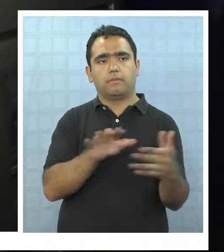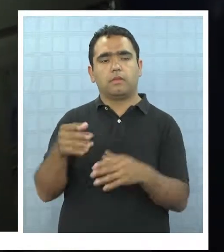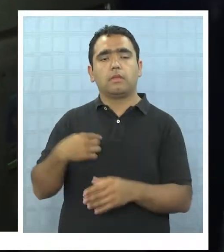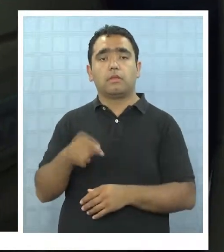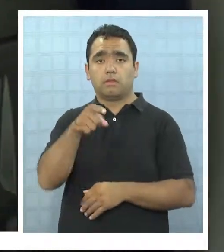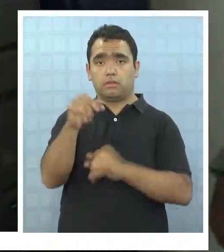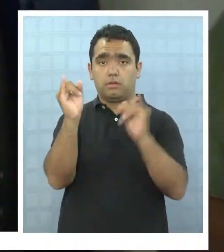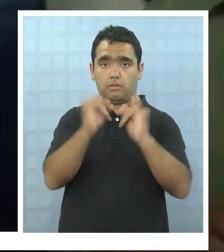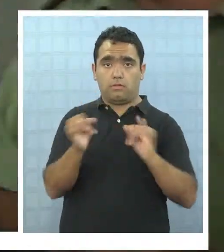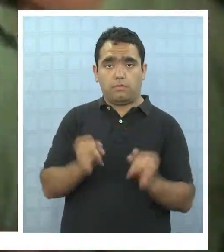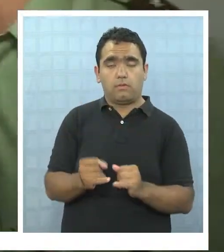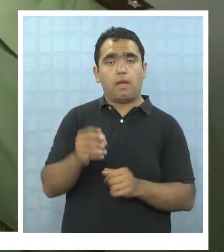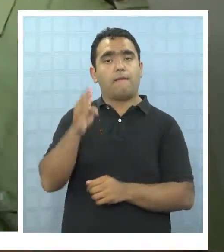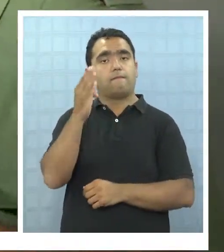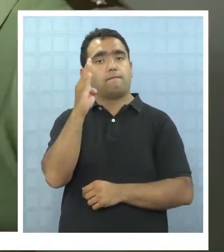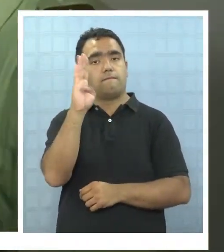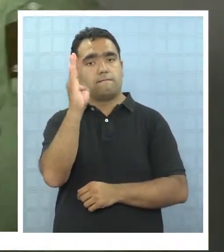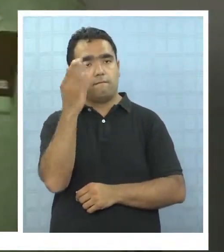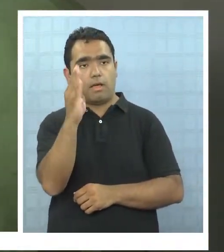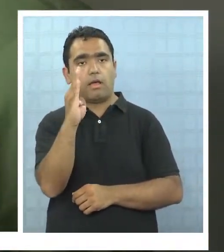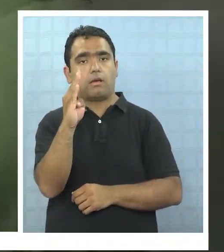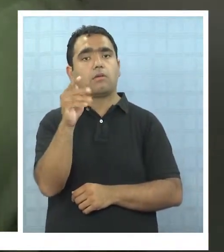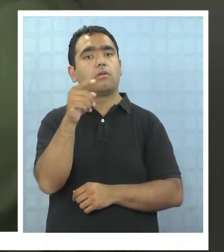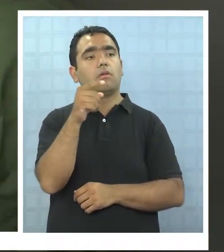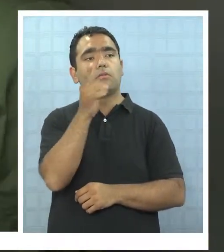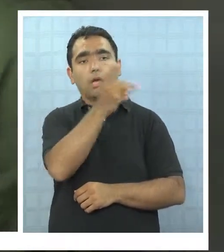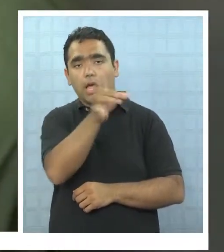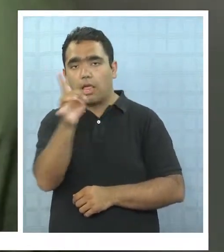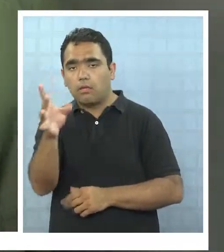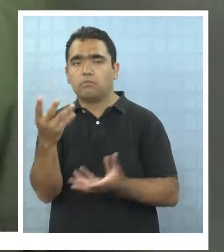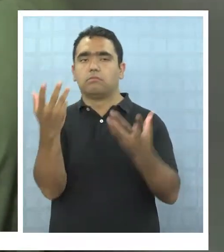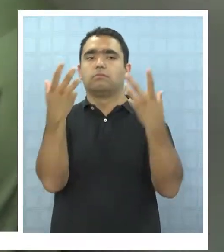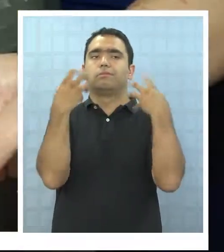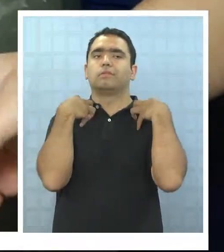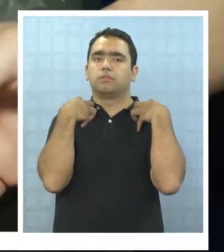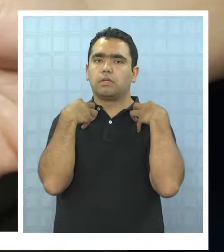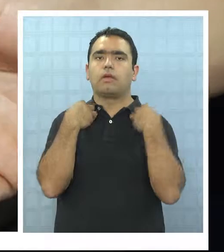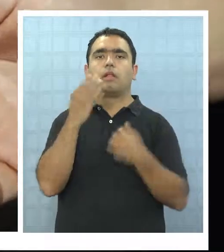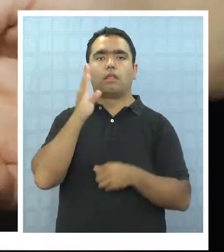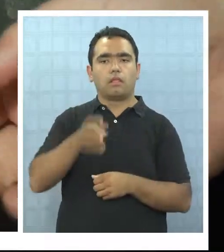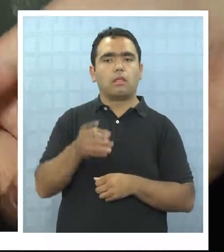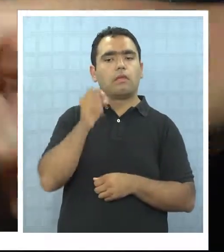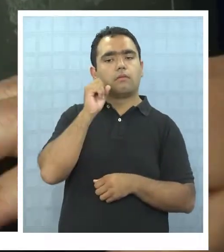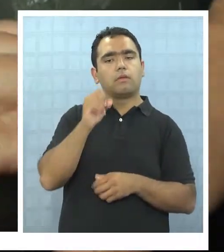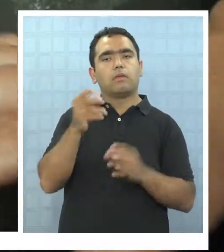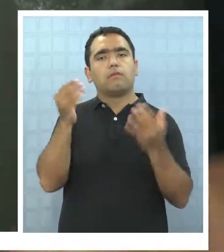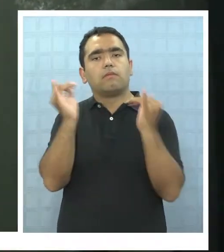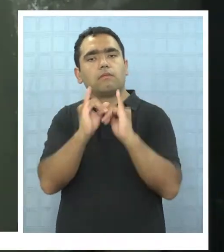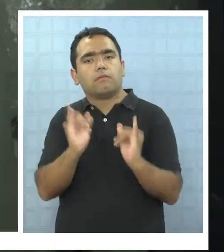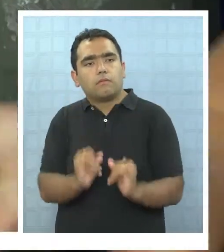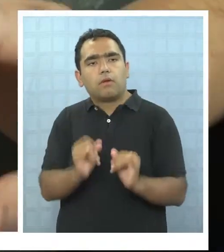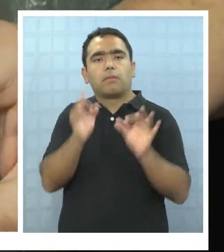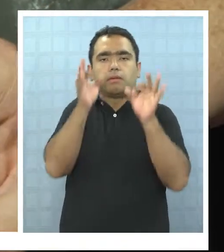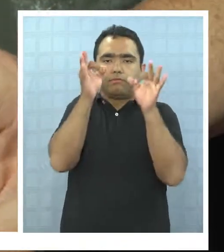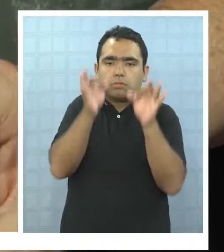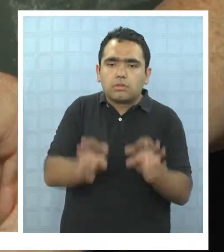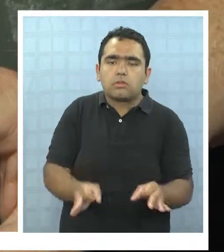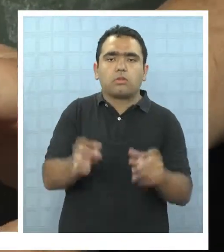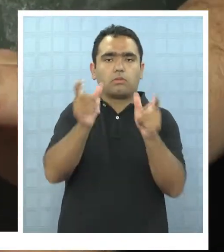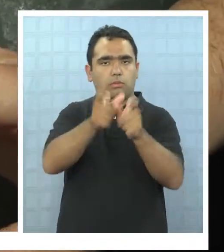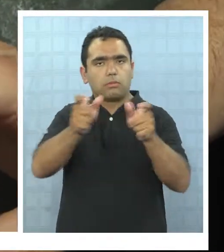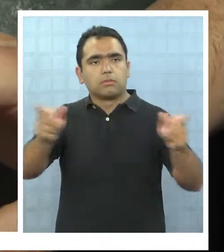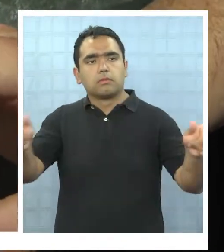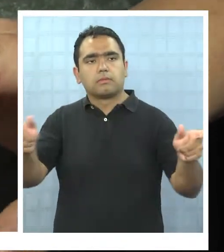preventivas como las que yo acabo de señalar. En este sentido, los bancos son los responsables de contar con dispositivos avanzados que